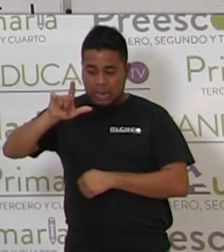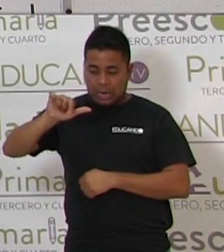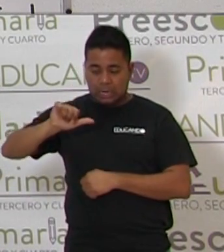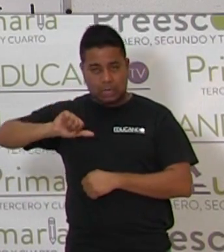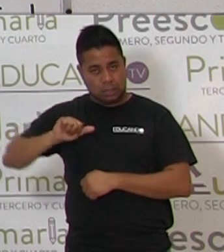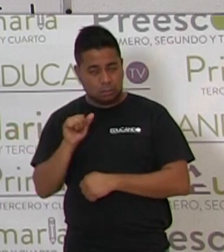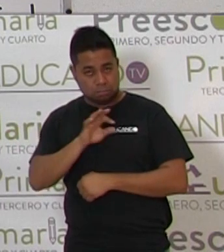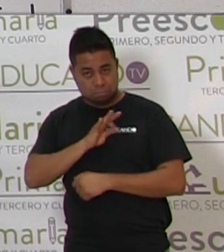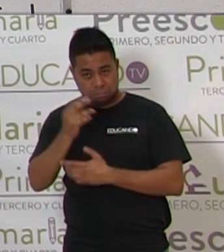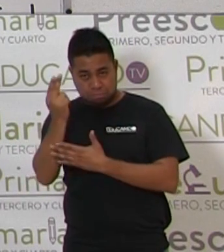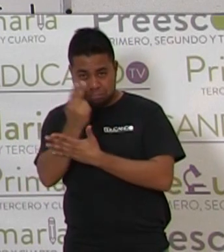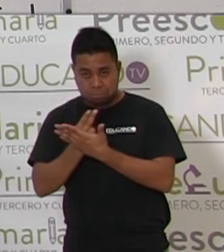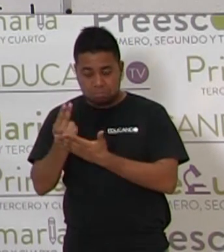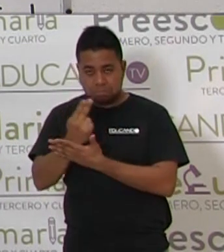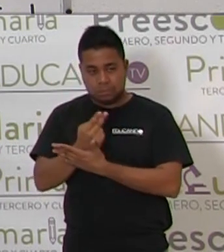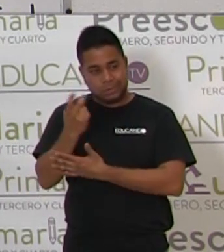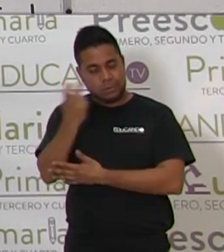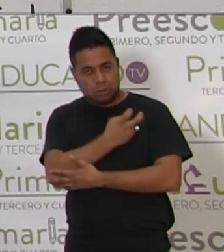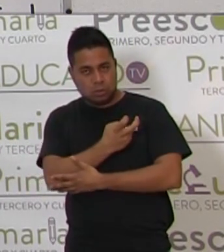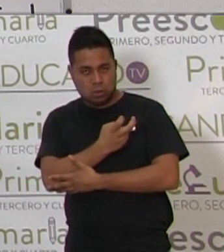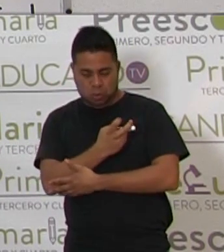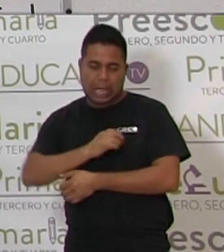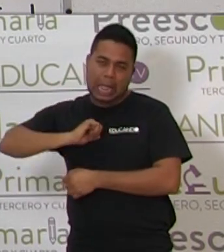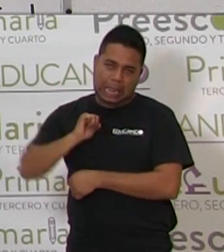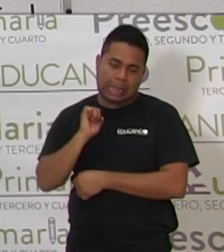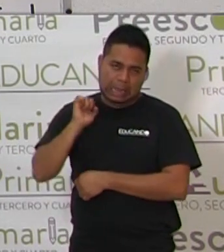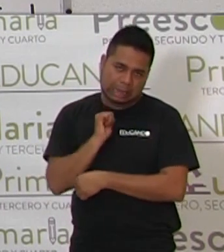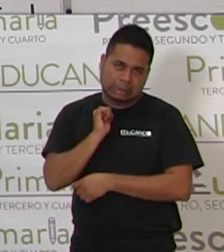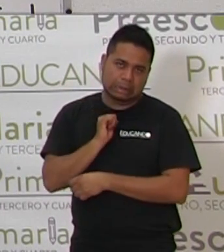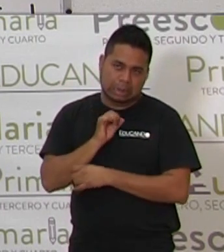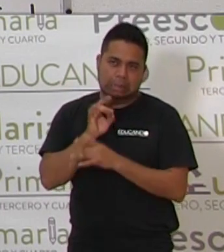Esto es un ala, por si les quedaba una duda.